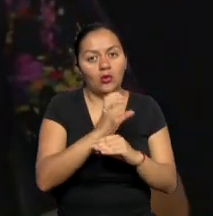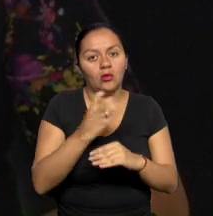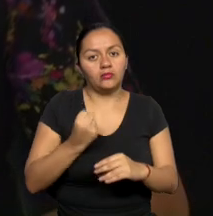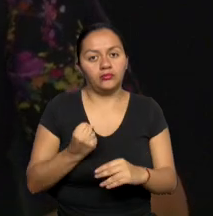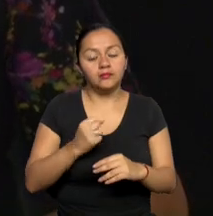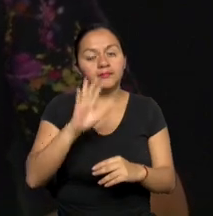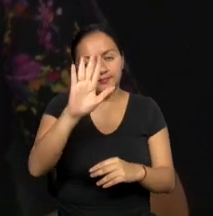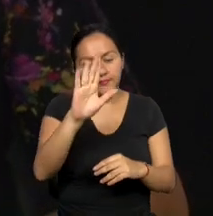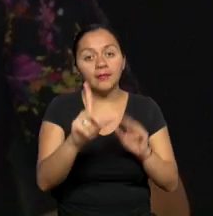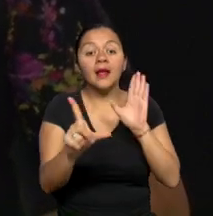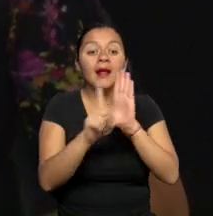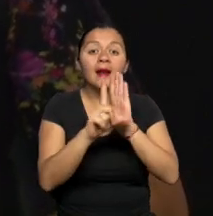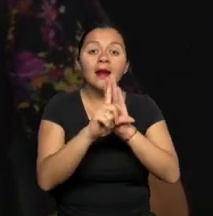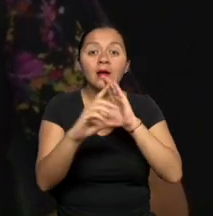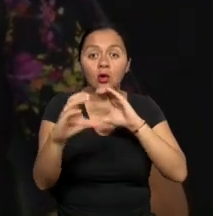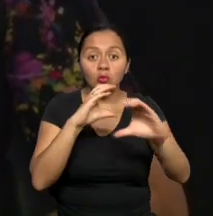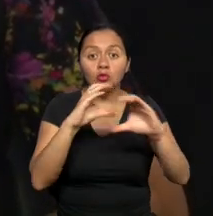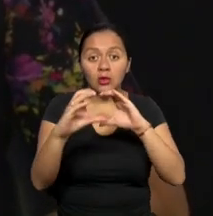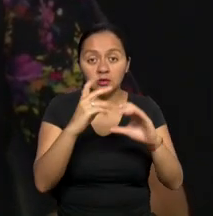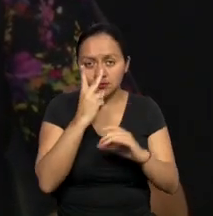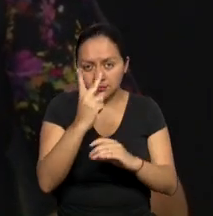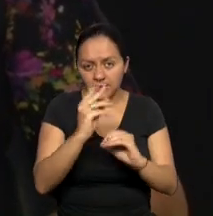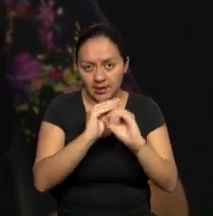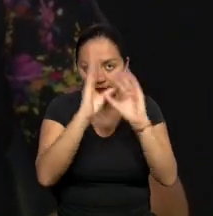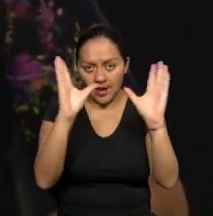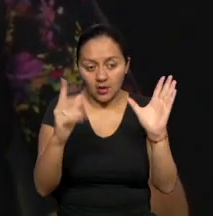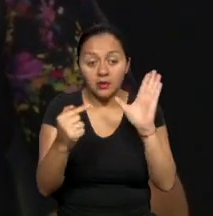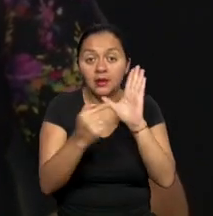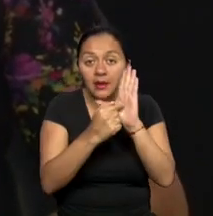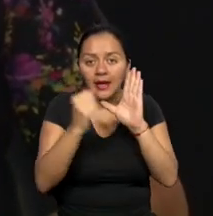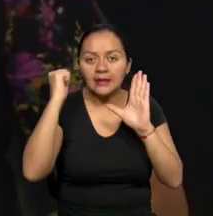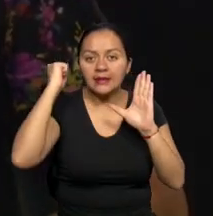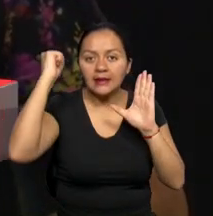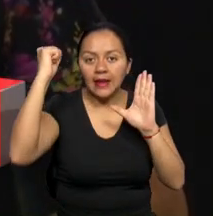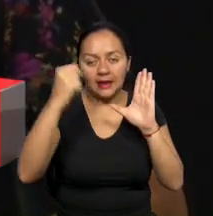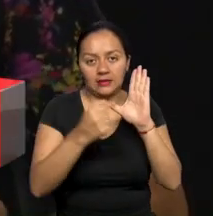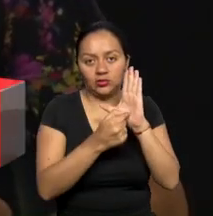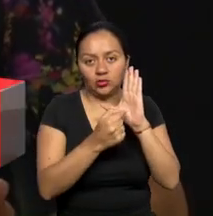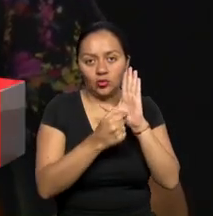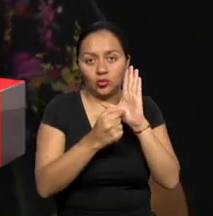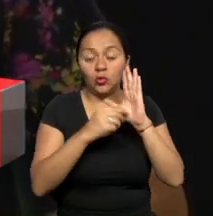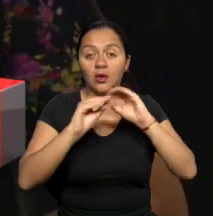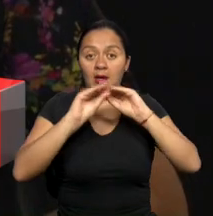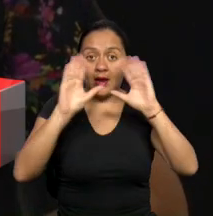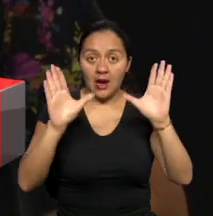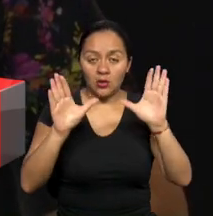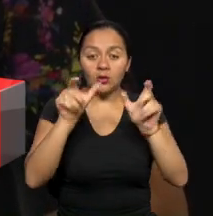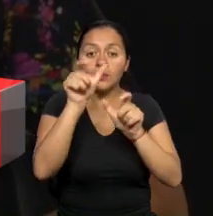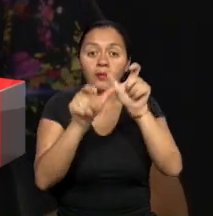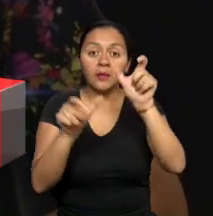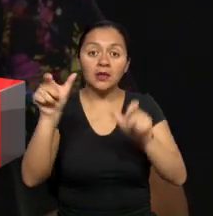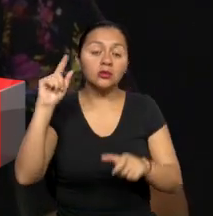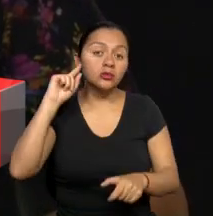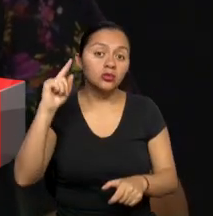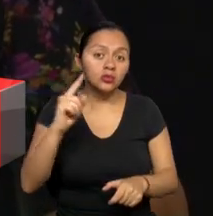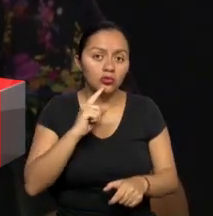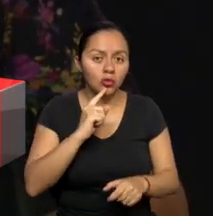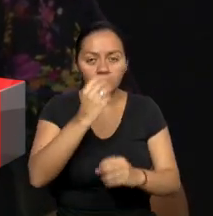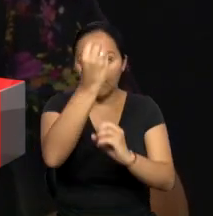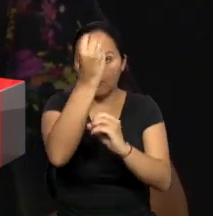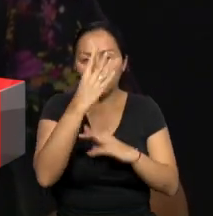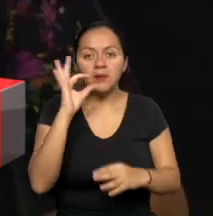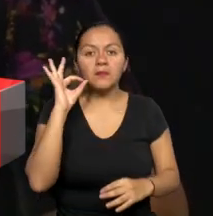a la Ley Orgánica de Comunicación, quiero señalar que es un derecho de las personas, en este caso de las personas sordas, a estar bien